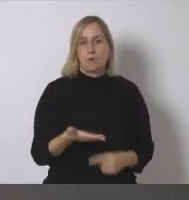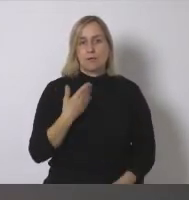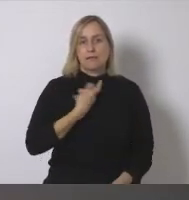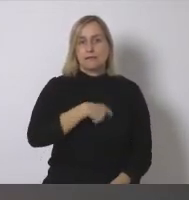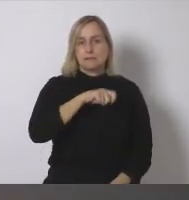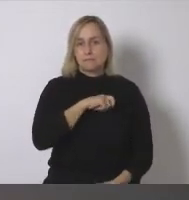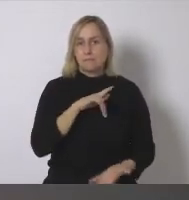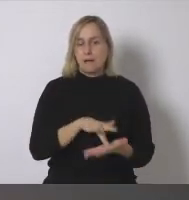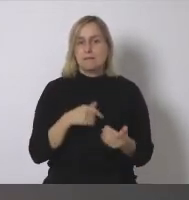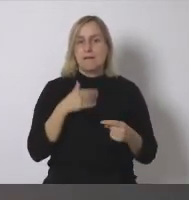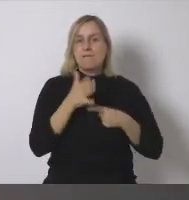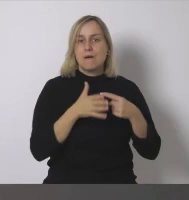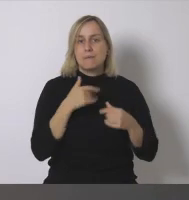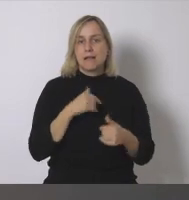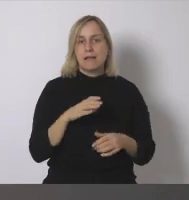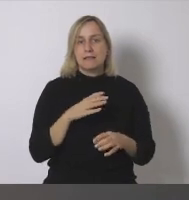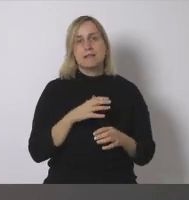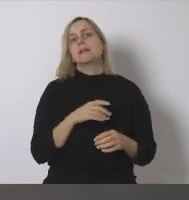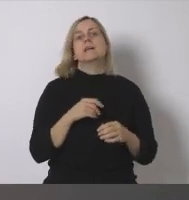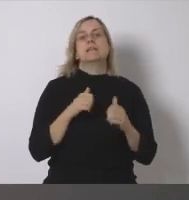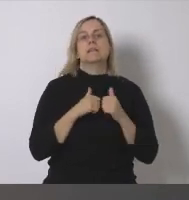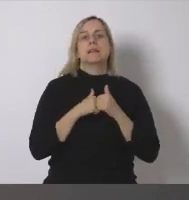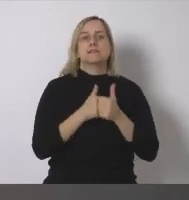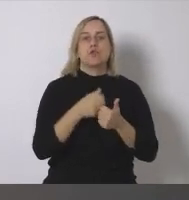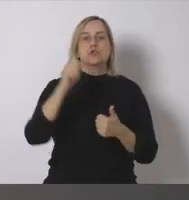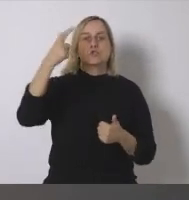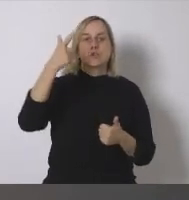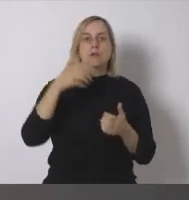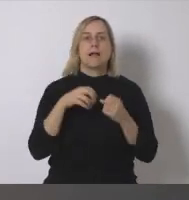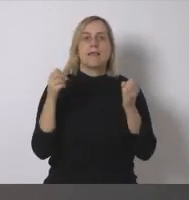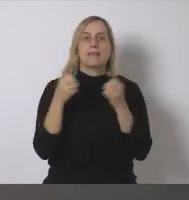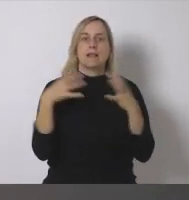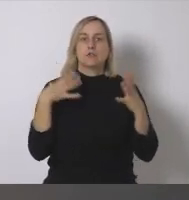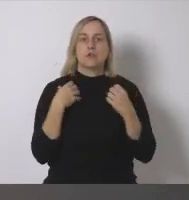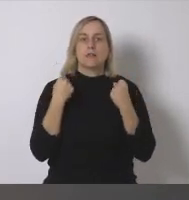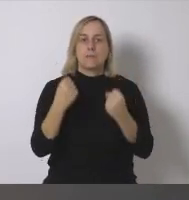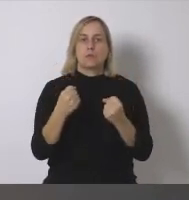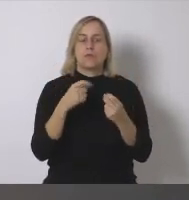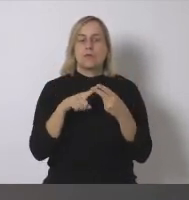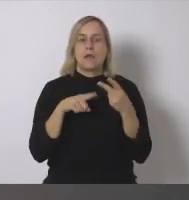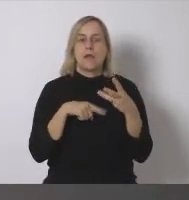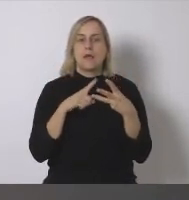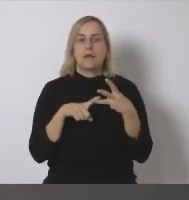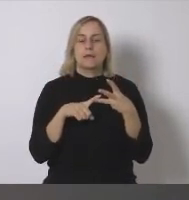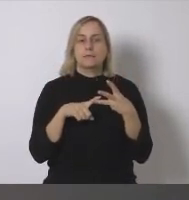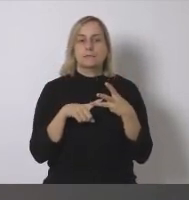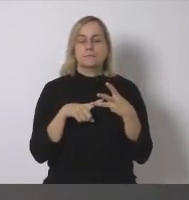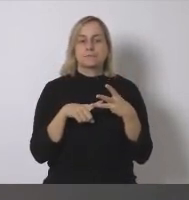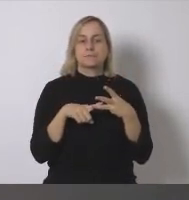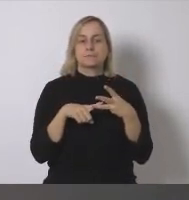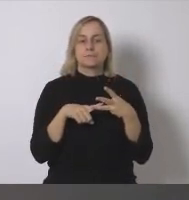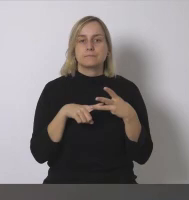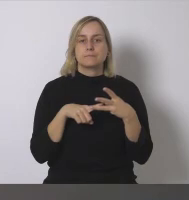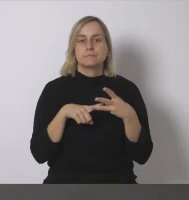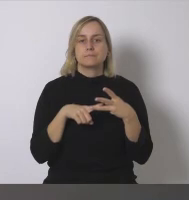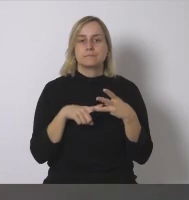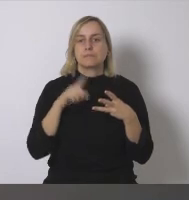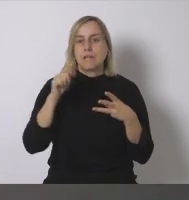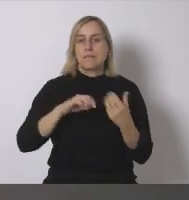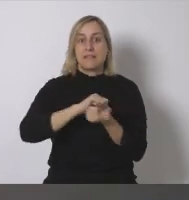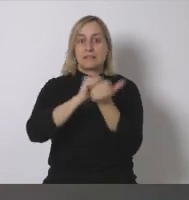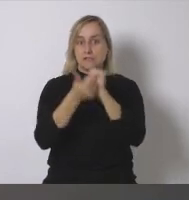España de fabricantes de seguidores solares de fabricantes de electrónica de potencia de inversores y que también de